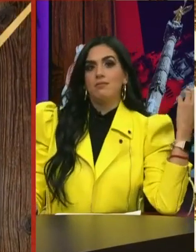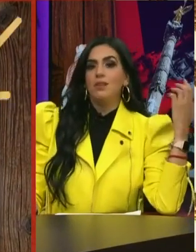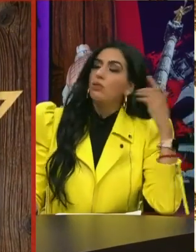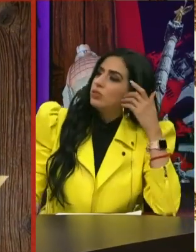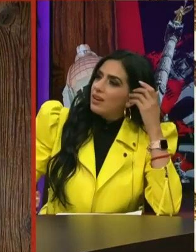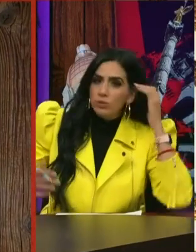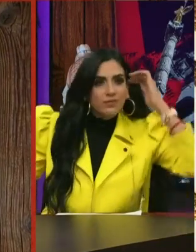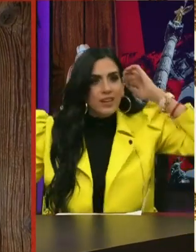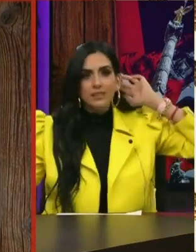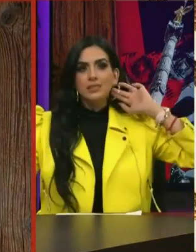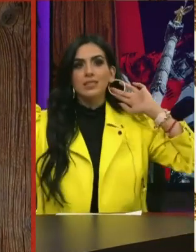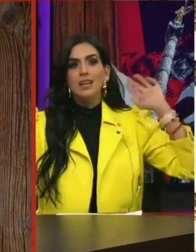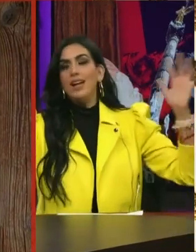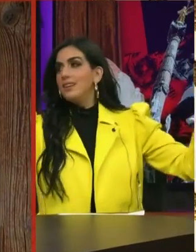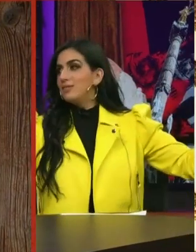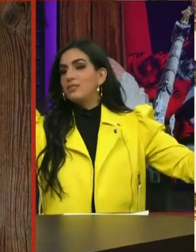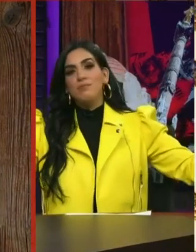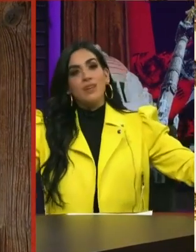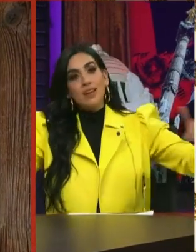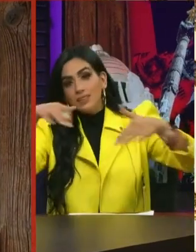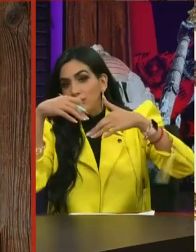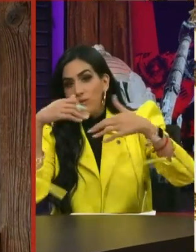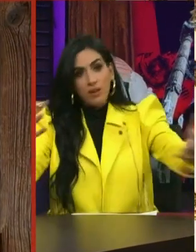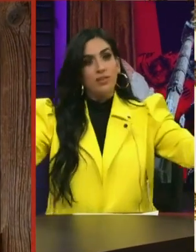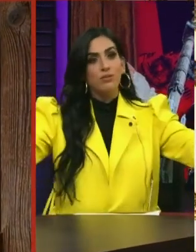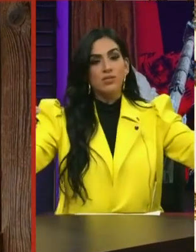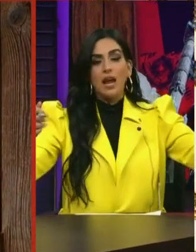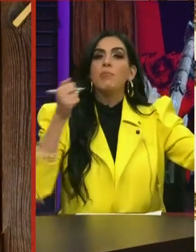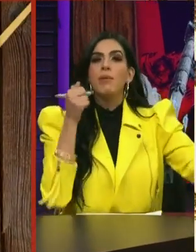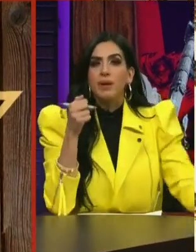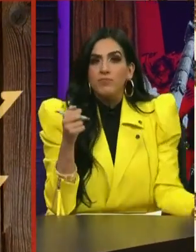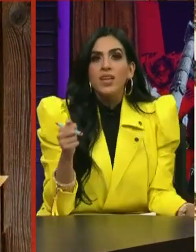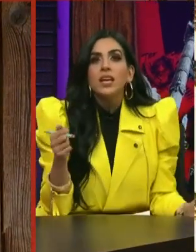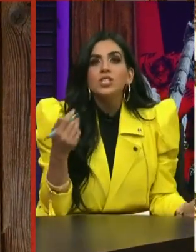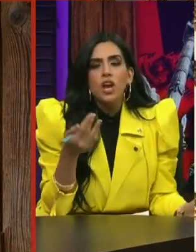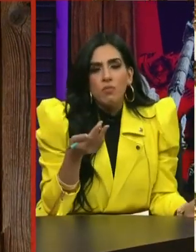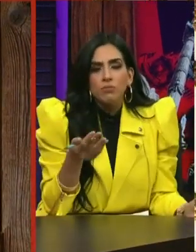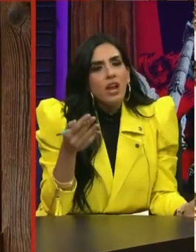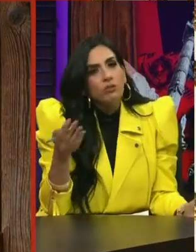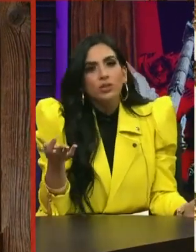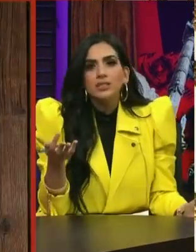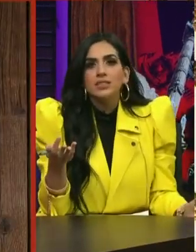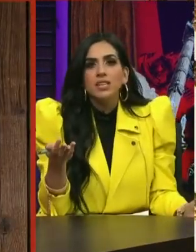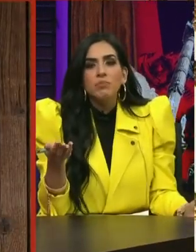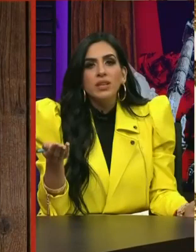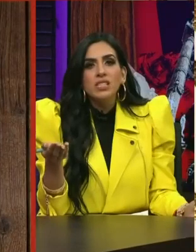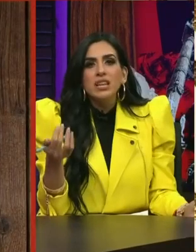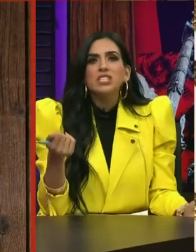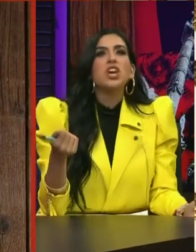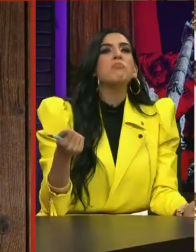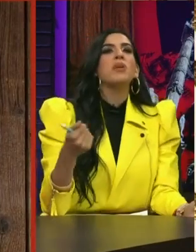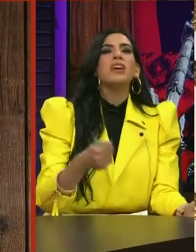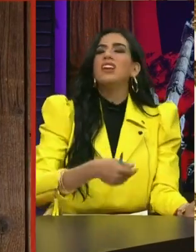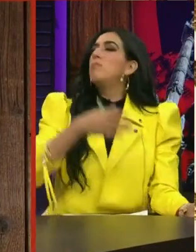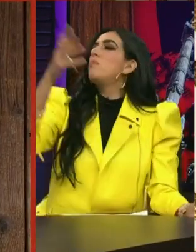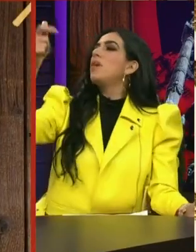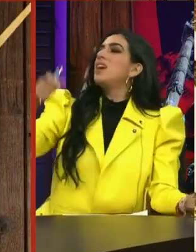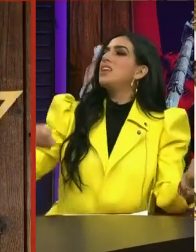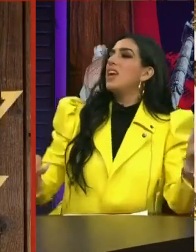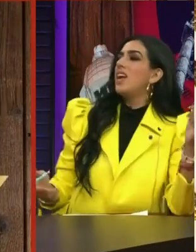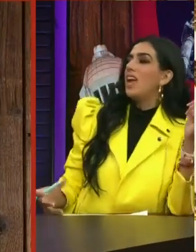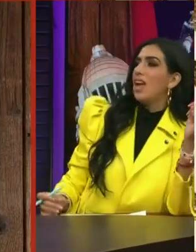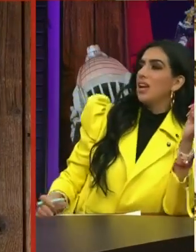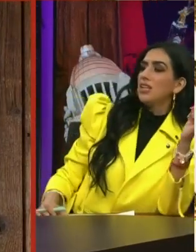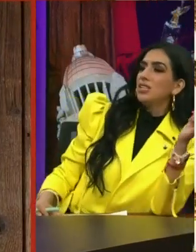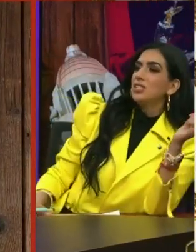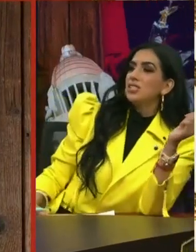lugares. Y nos quedamos felices en el antro también. Es toda una industria. Pero a ver, Sheinbaum, ya no seas así. Piensa en el Chepe, en el Popene. No